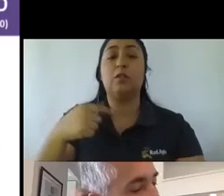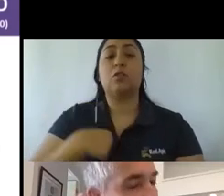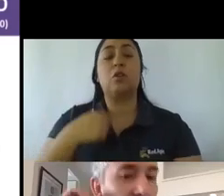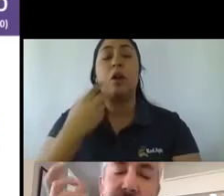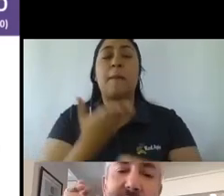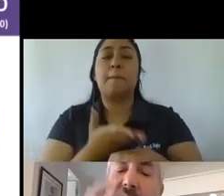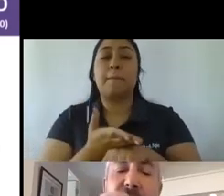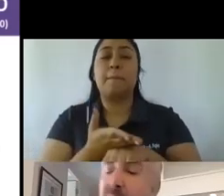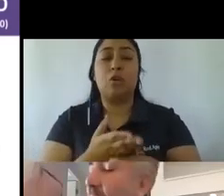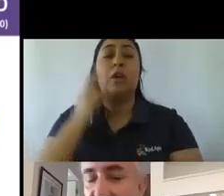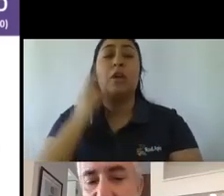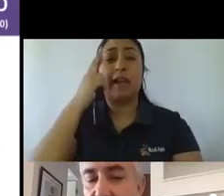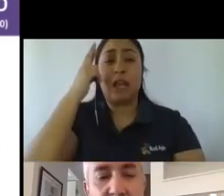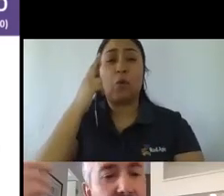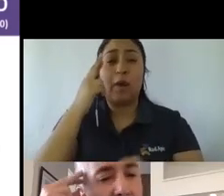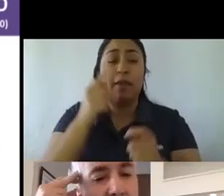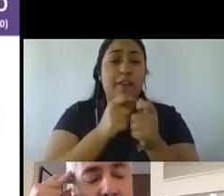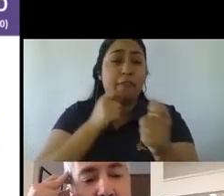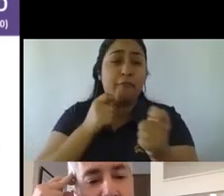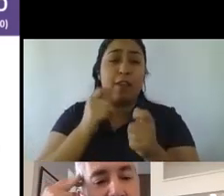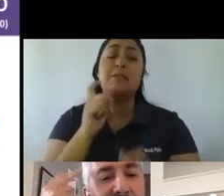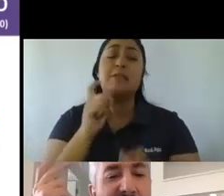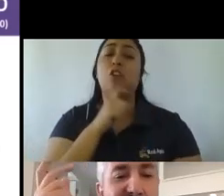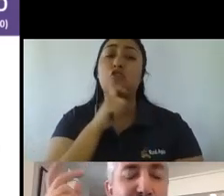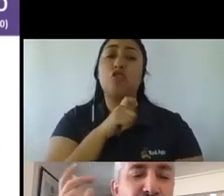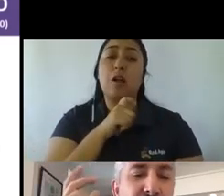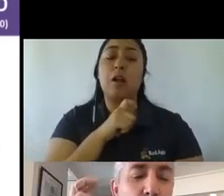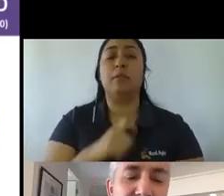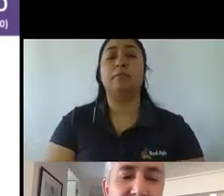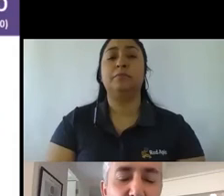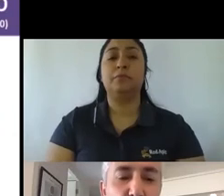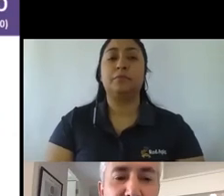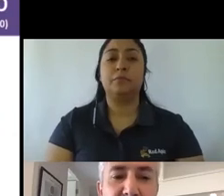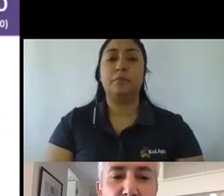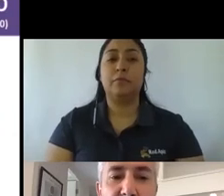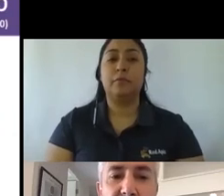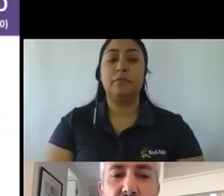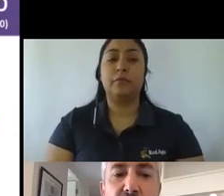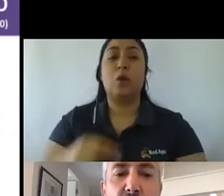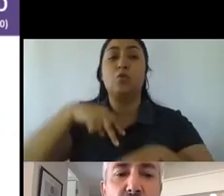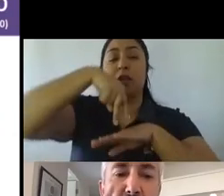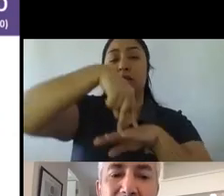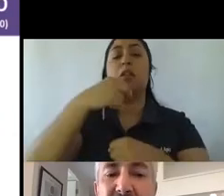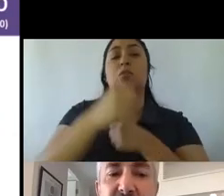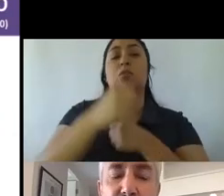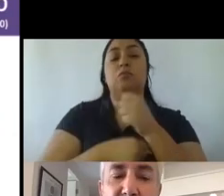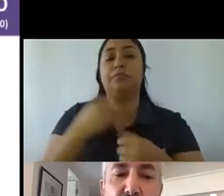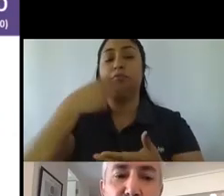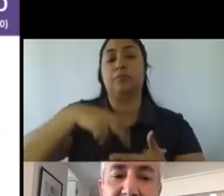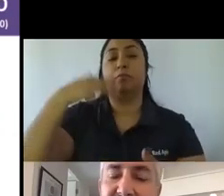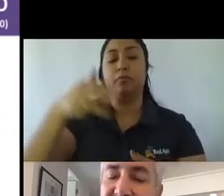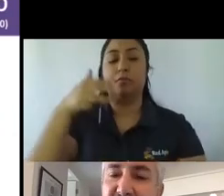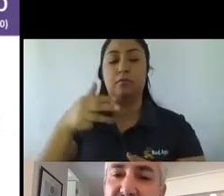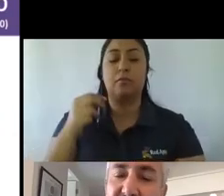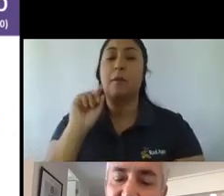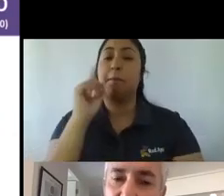roja, porque yo la voy a sacar hartas veces de aquí en adelante. Un escenario 2019 en donde por primera vez vemos una